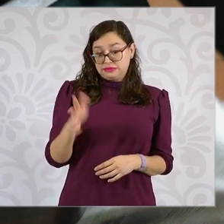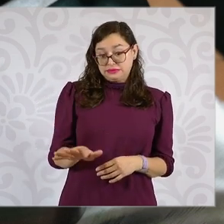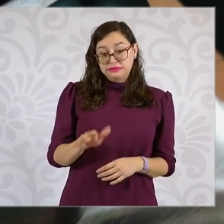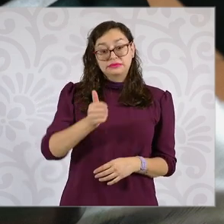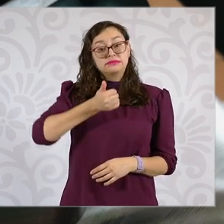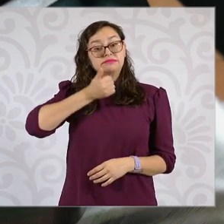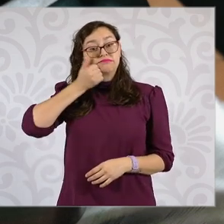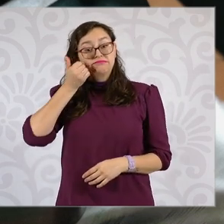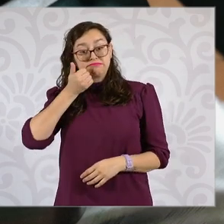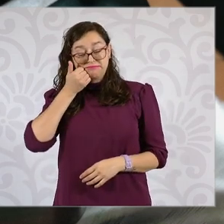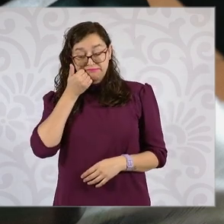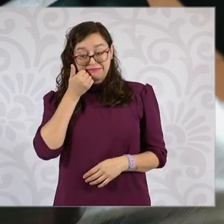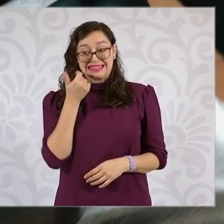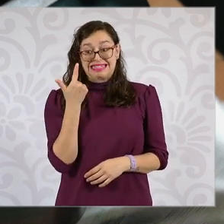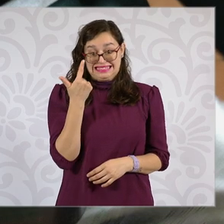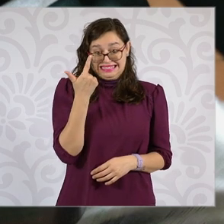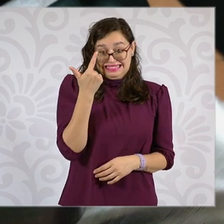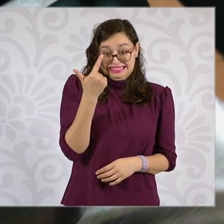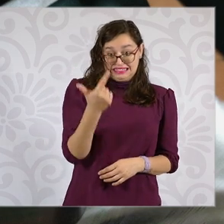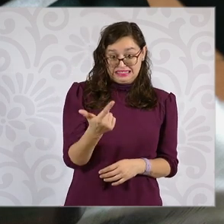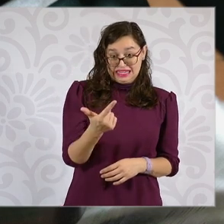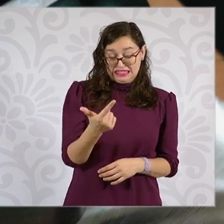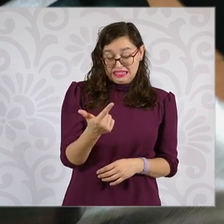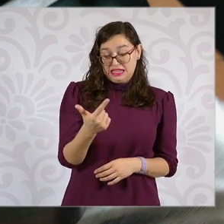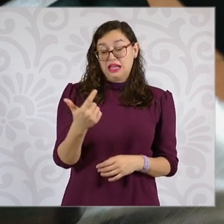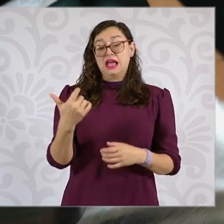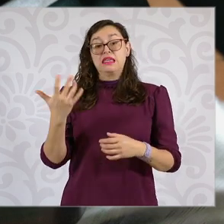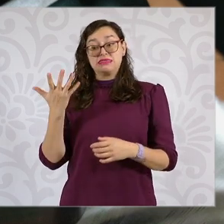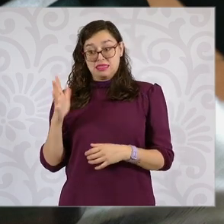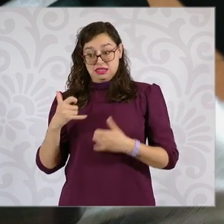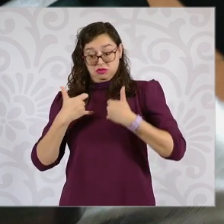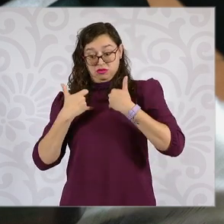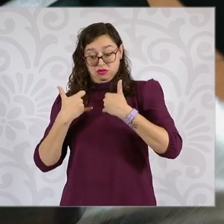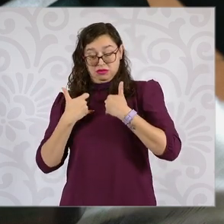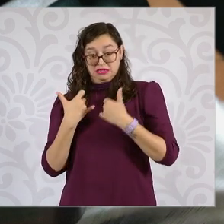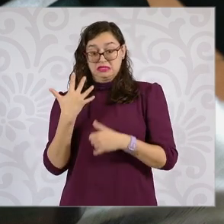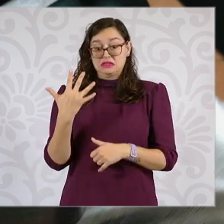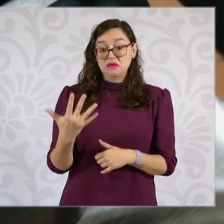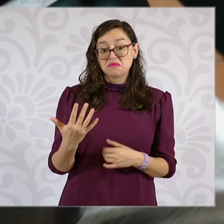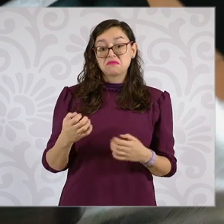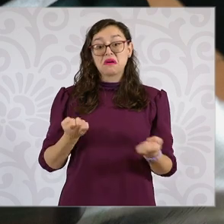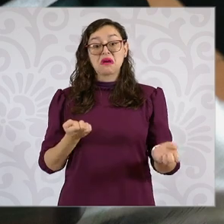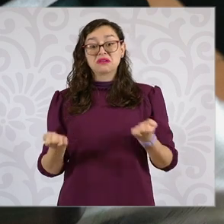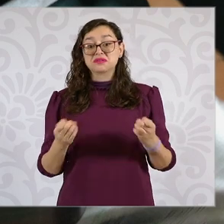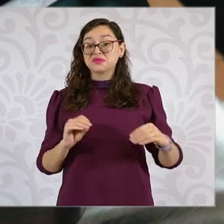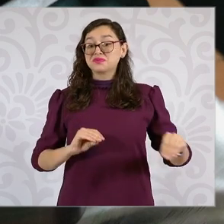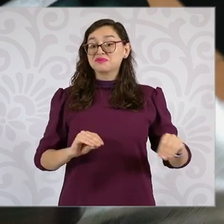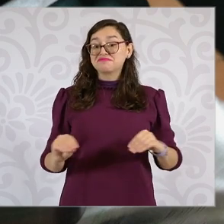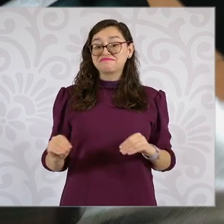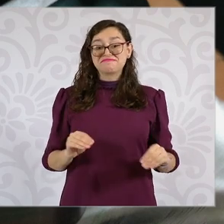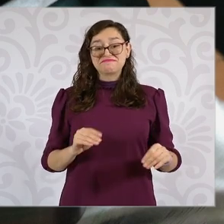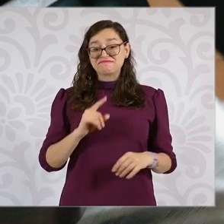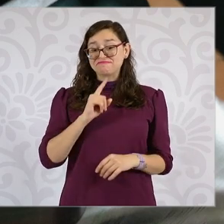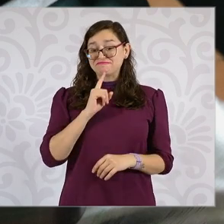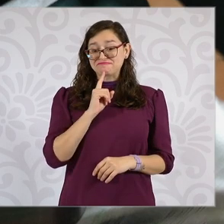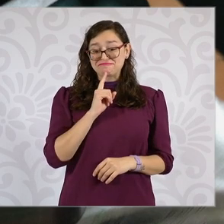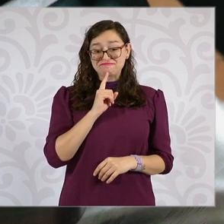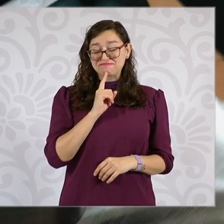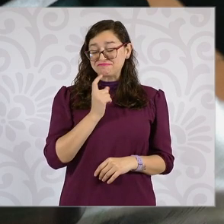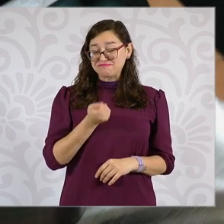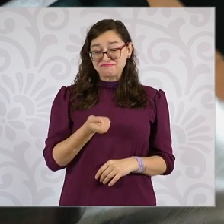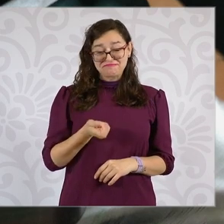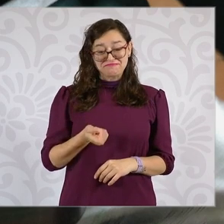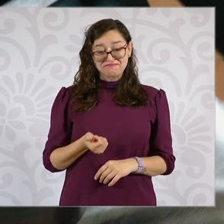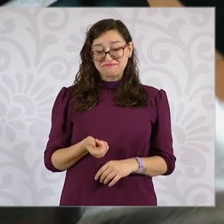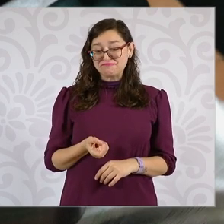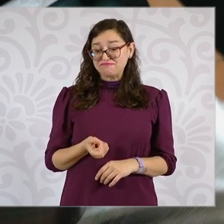y 5 de cada 10 adolescentes son inactivos, es decir, hacen muy poco ejercicio, muy poca